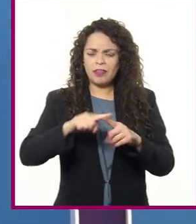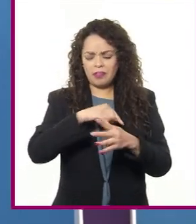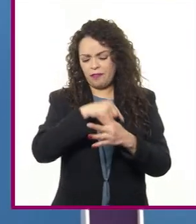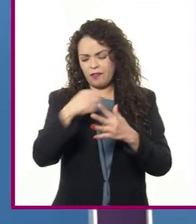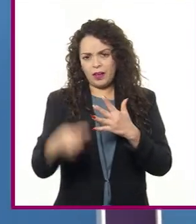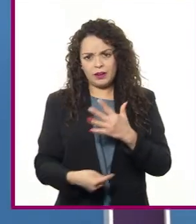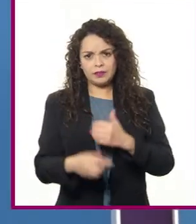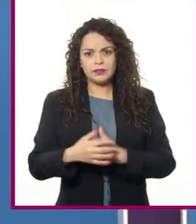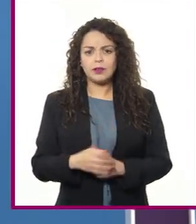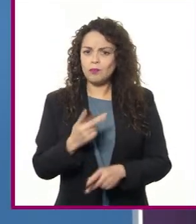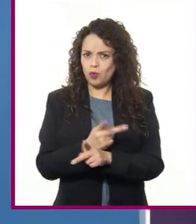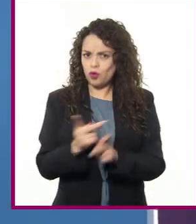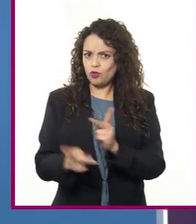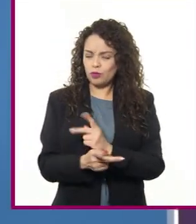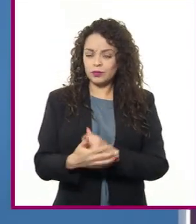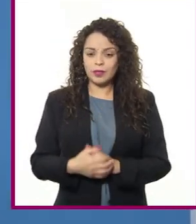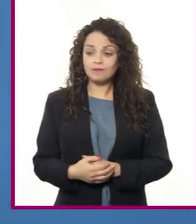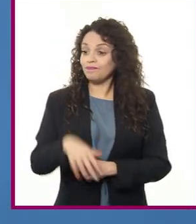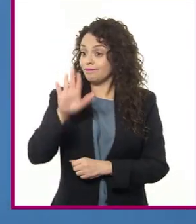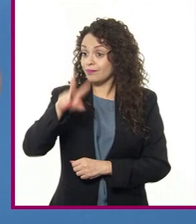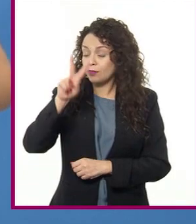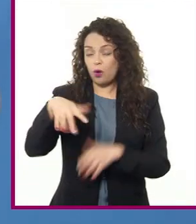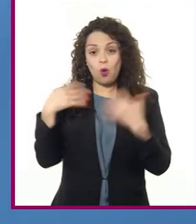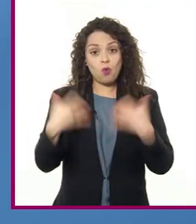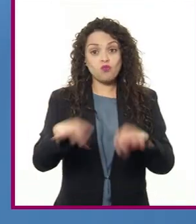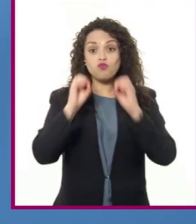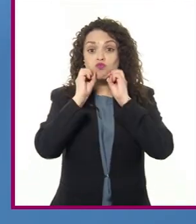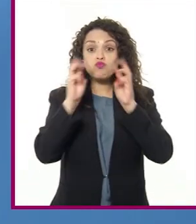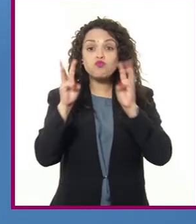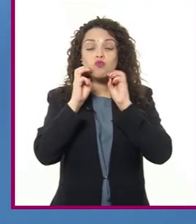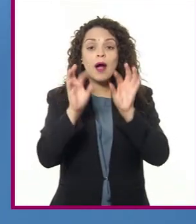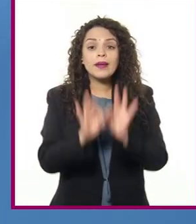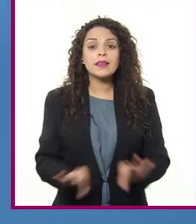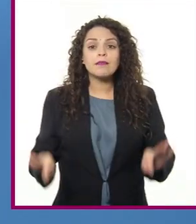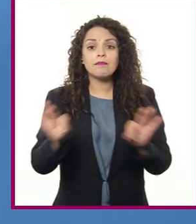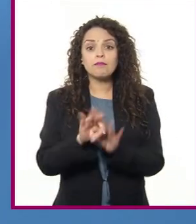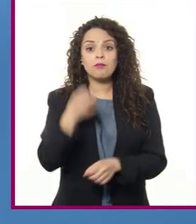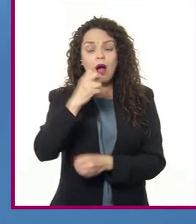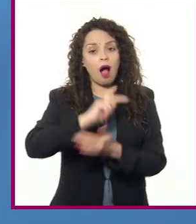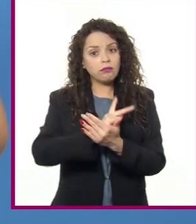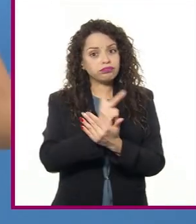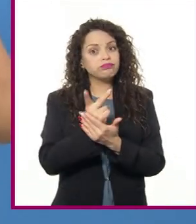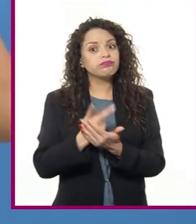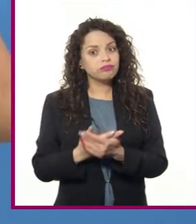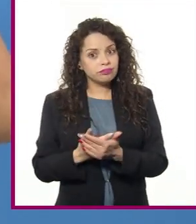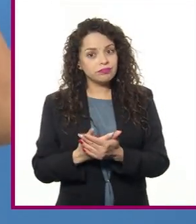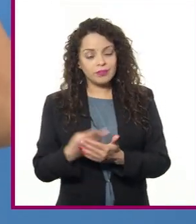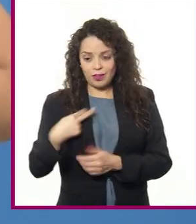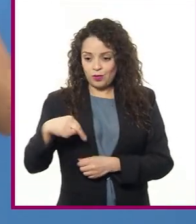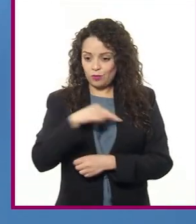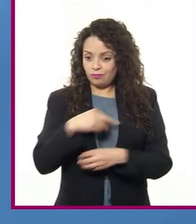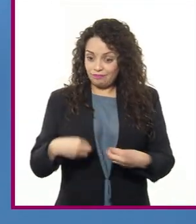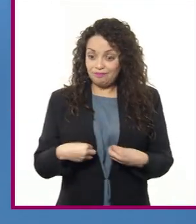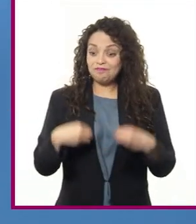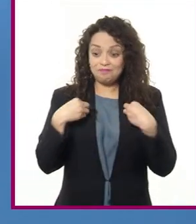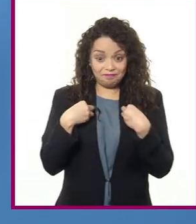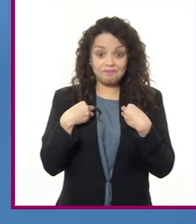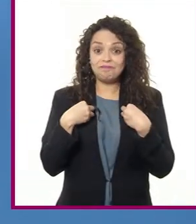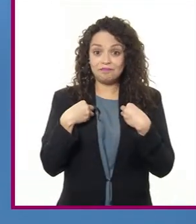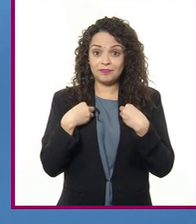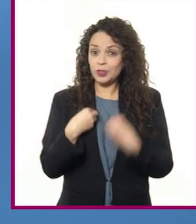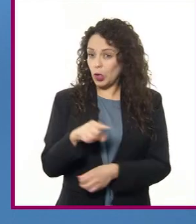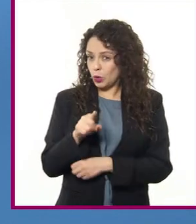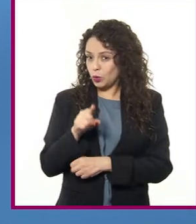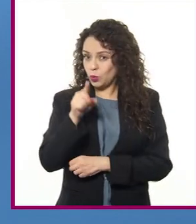Maestra, es increíble la importancia que tienen estos productos en nuestras vidas. Allí en